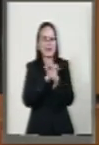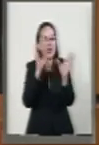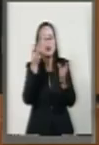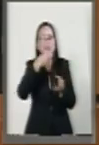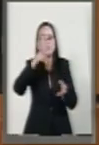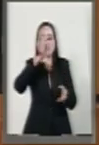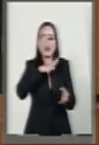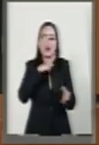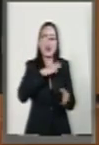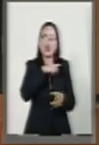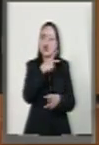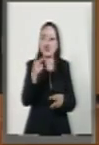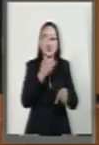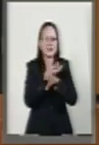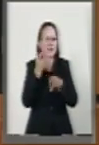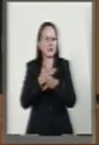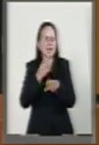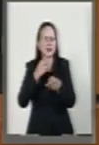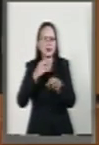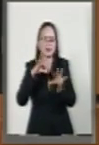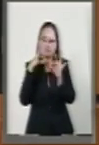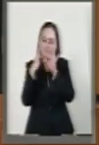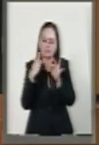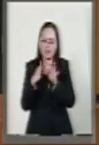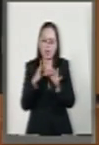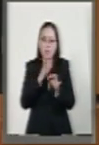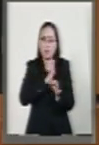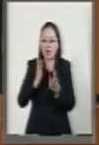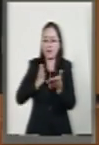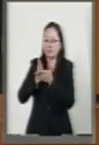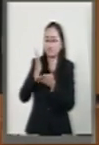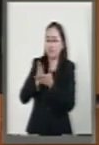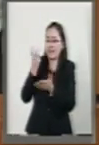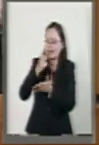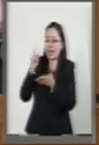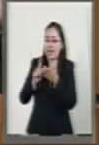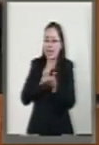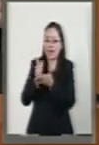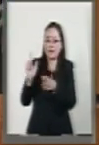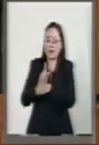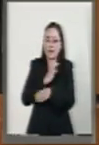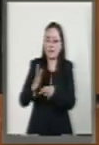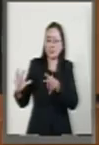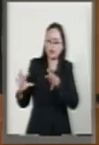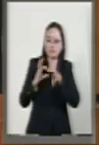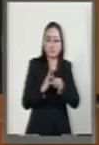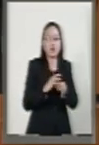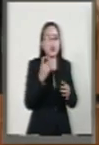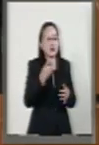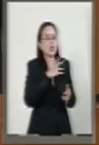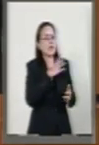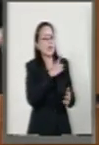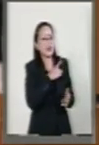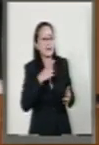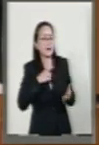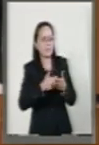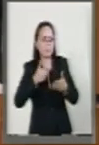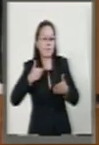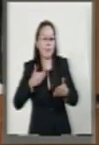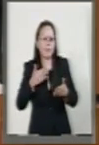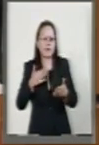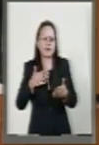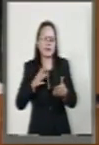también todos los estados antes de poder acceder a los beneficios de esta ley, que cumplan con todo lo que se debieron de haber ya